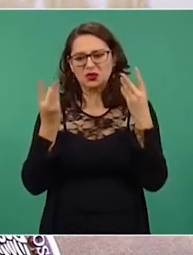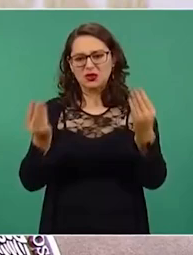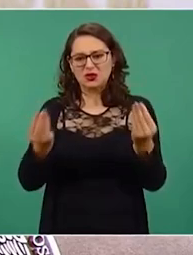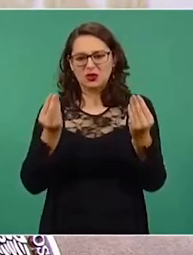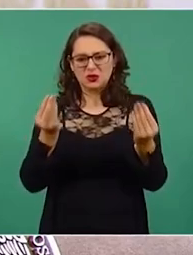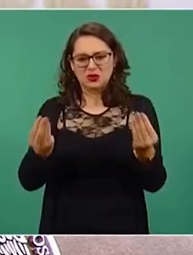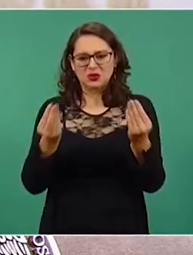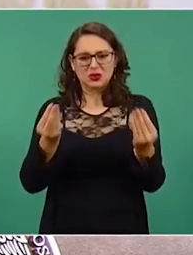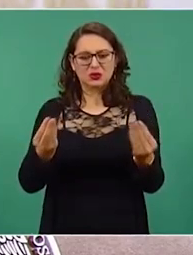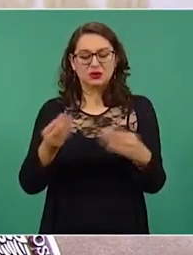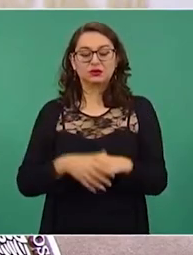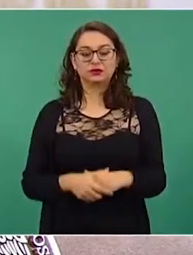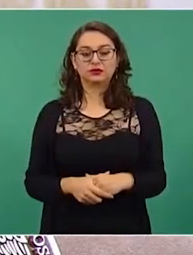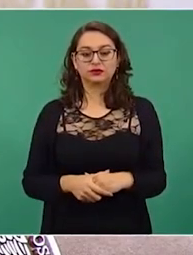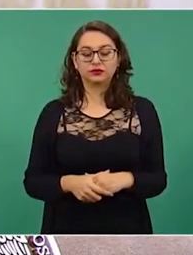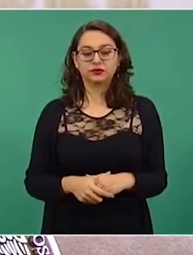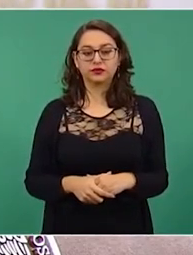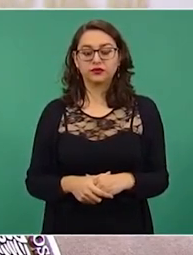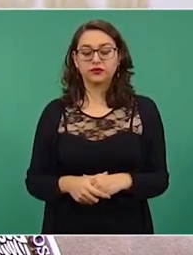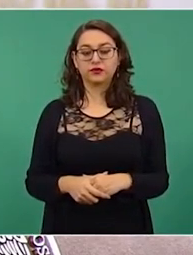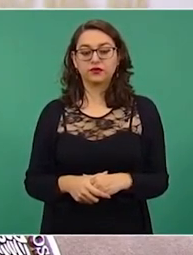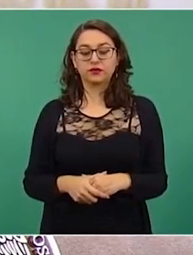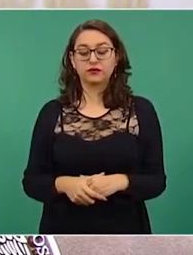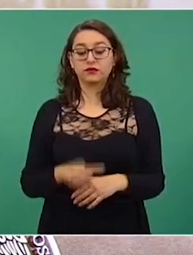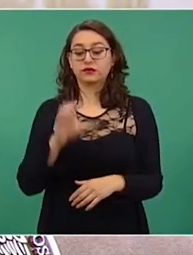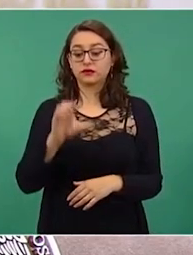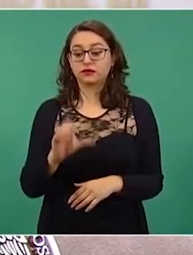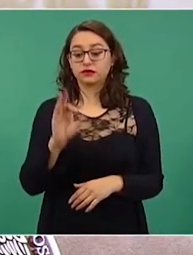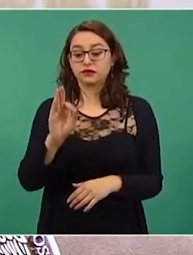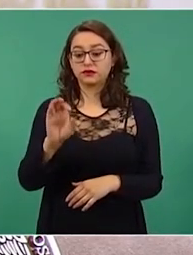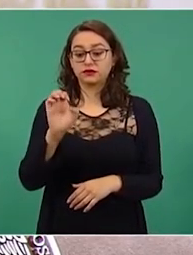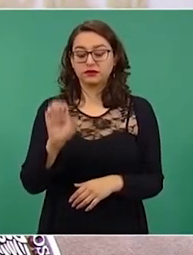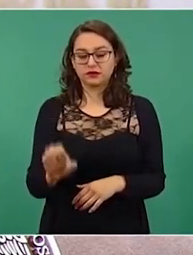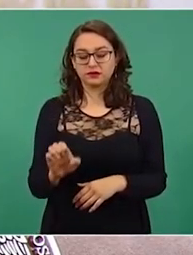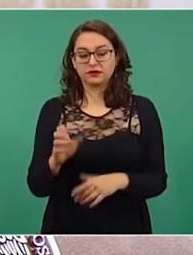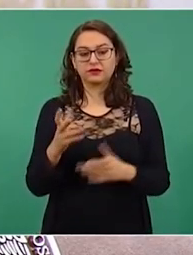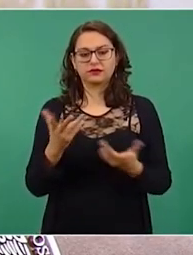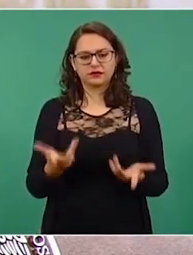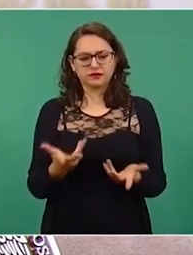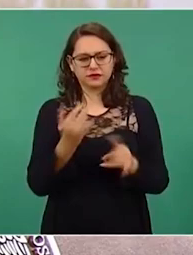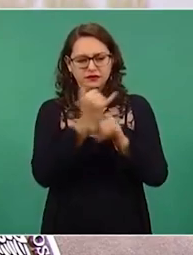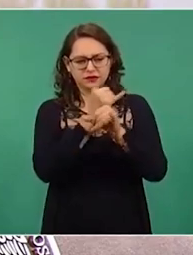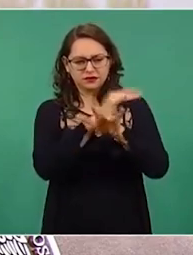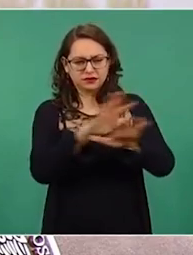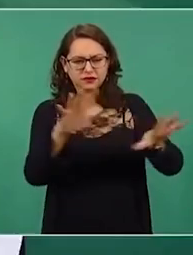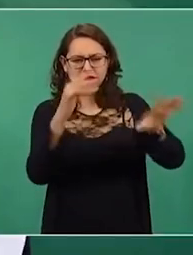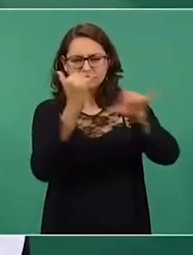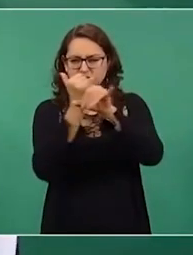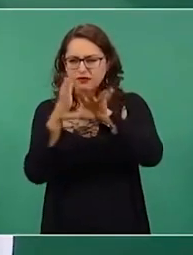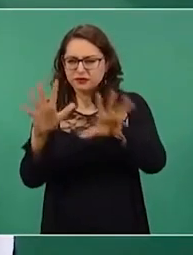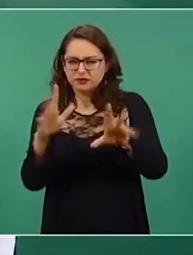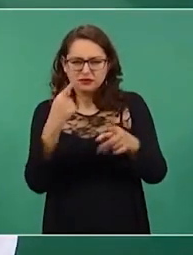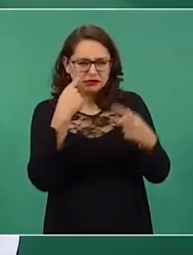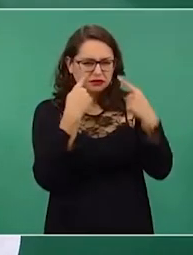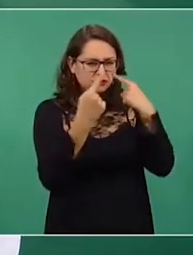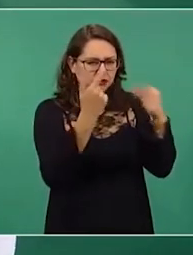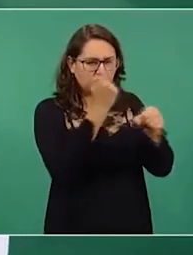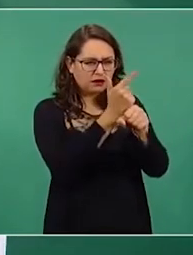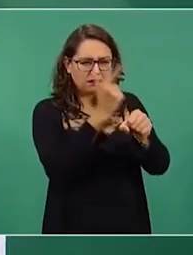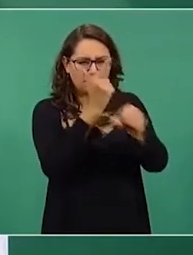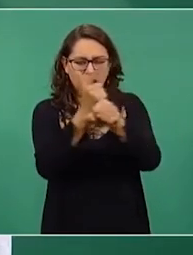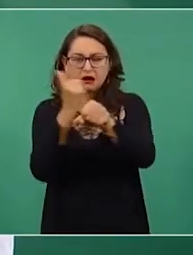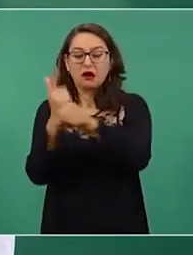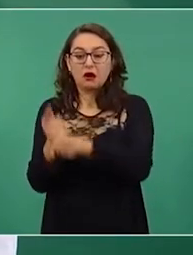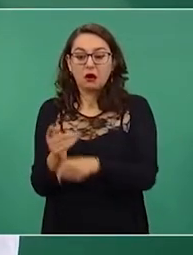En un análisis elaborado por la Comisión Federal de Electricidad sobre la cobertura informativa, se puede ver el sesgo